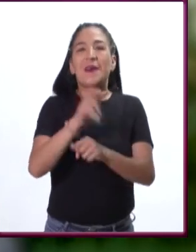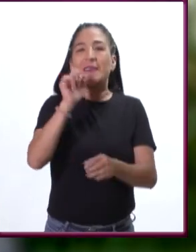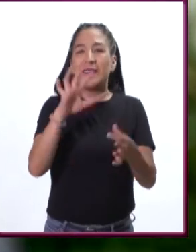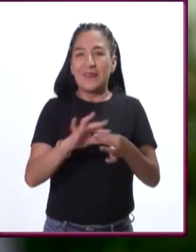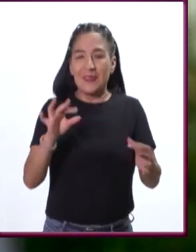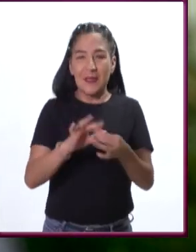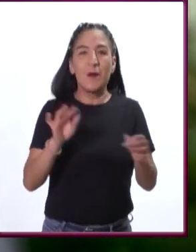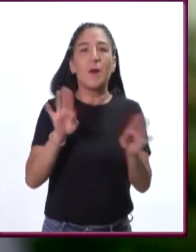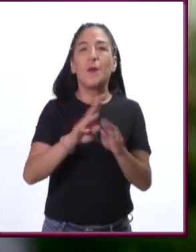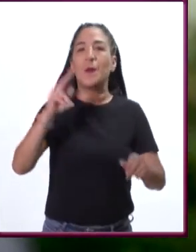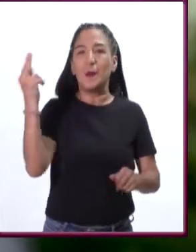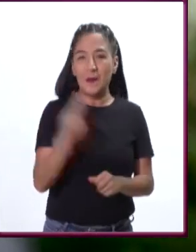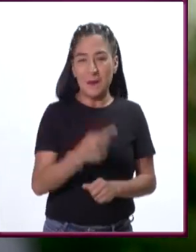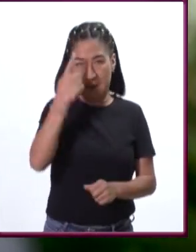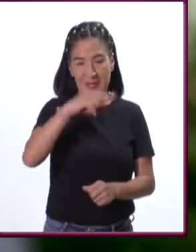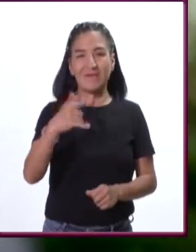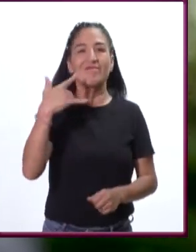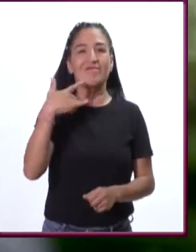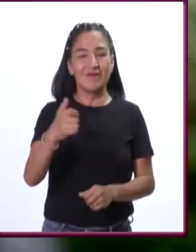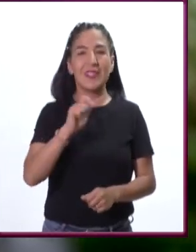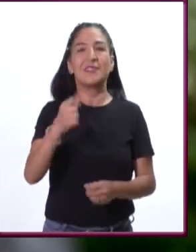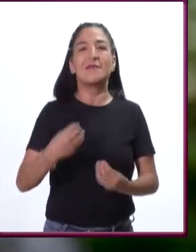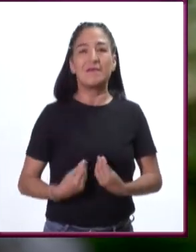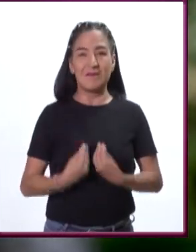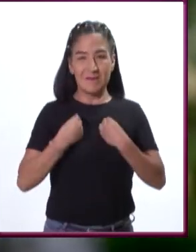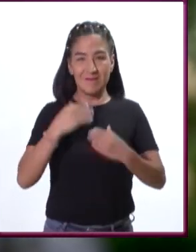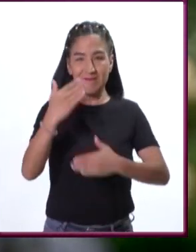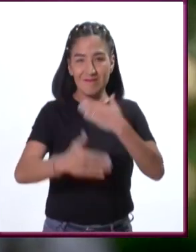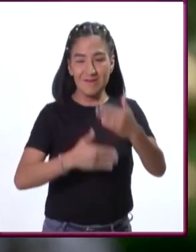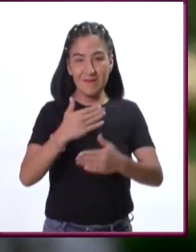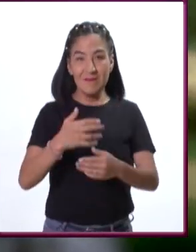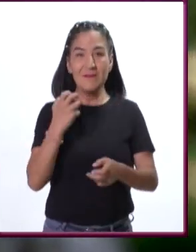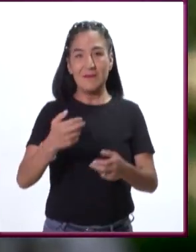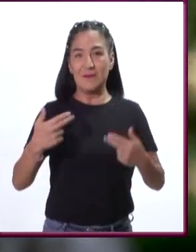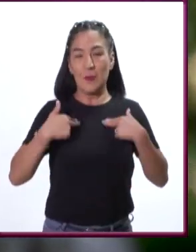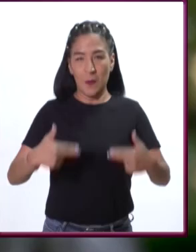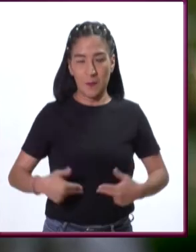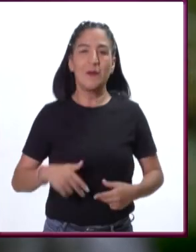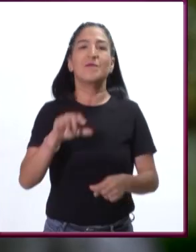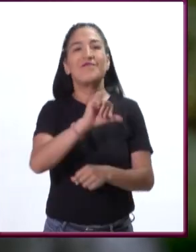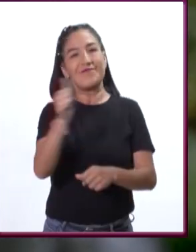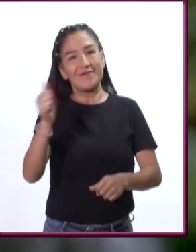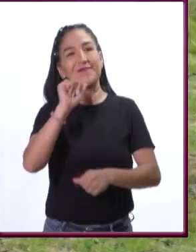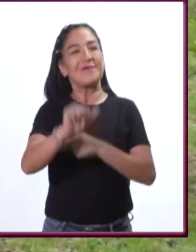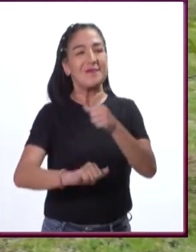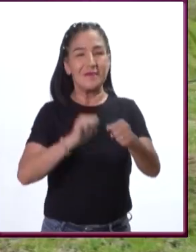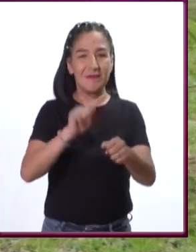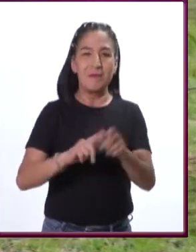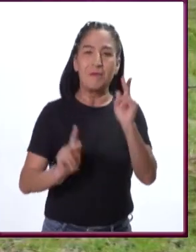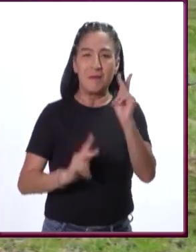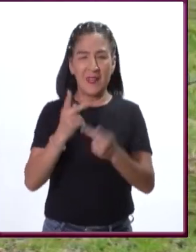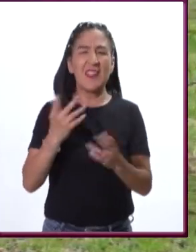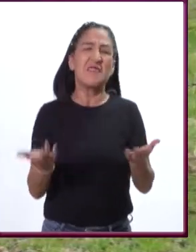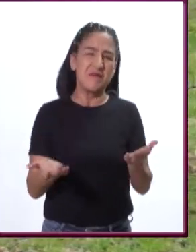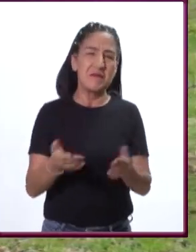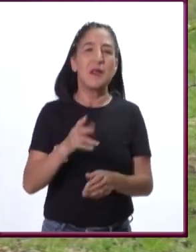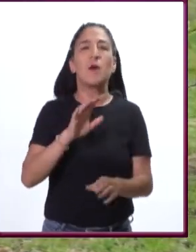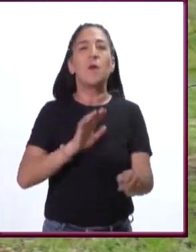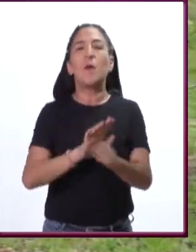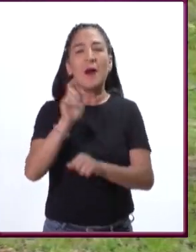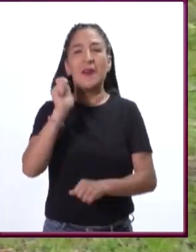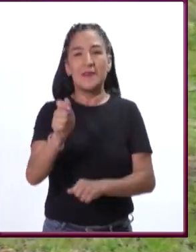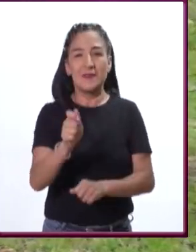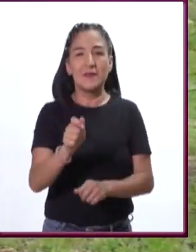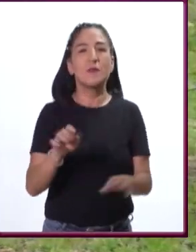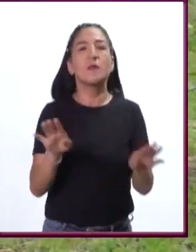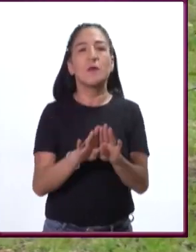de soluciones urgentes para lograr la sobrevivencia tanto de nuestra especie como de tantas otras. En pocas palabras, se trata